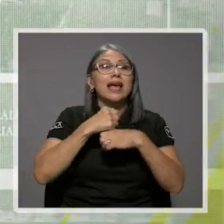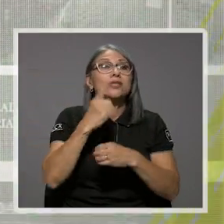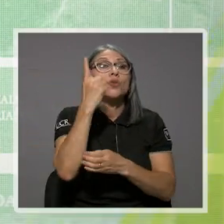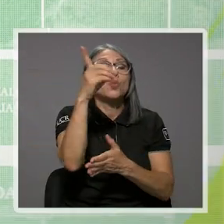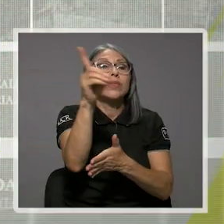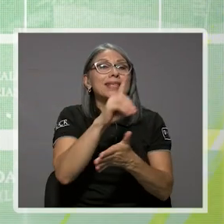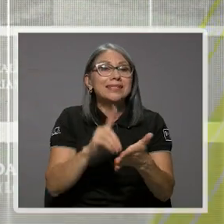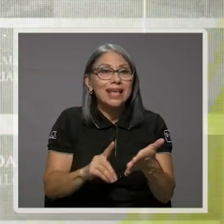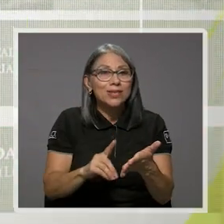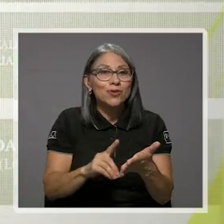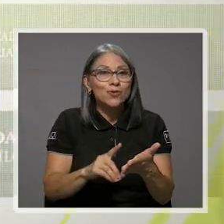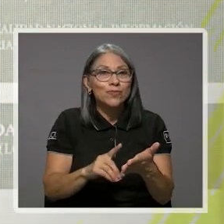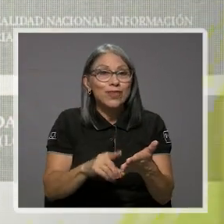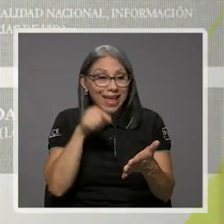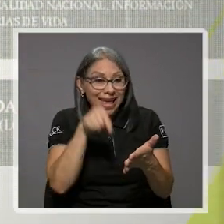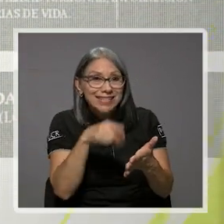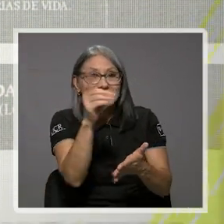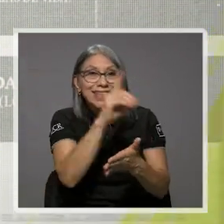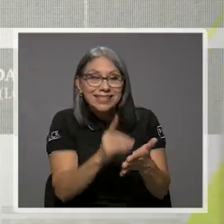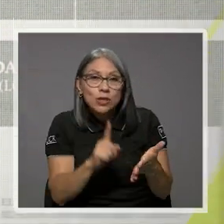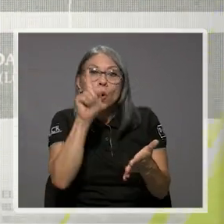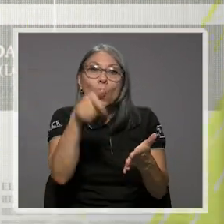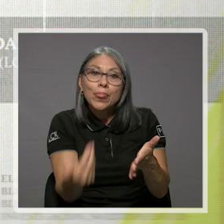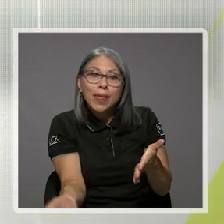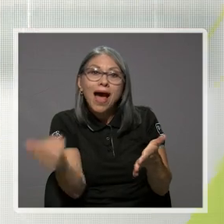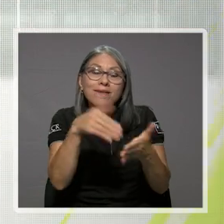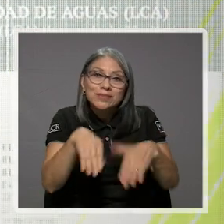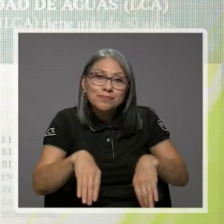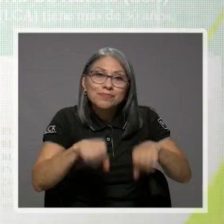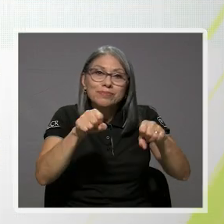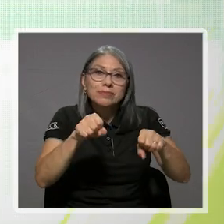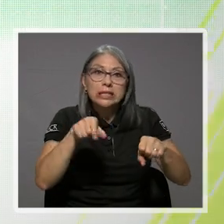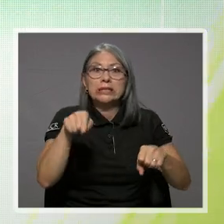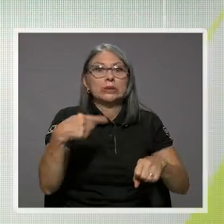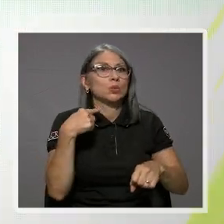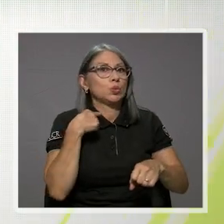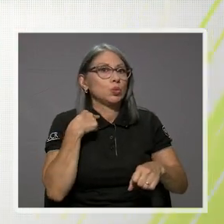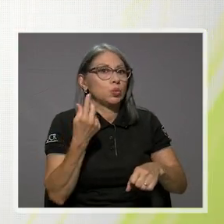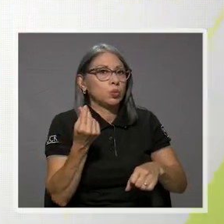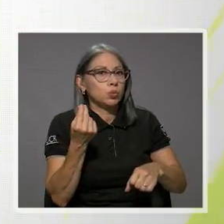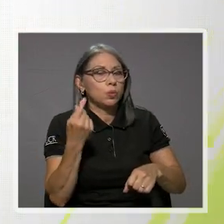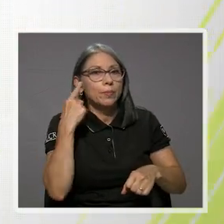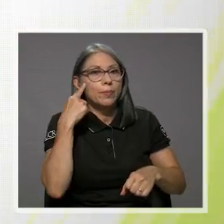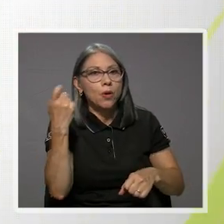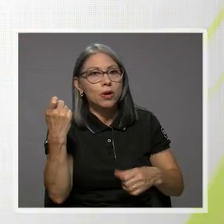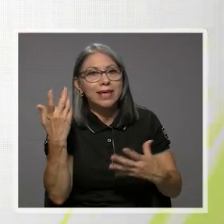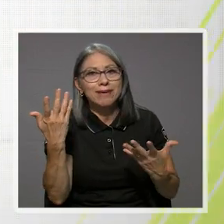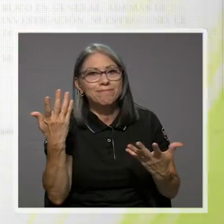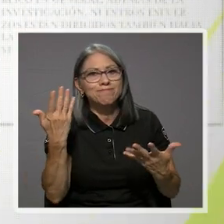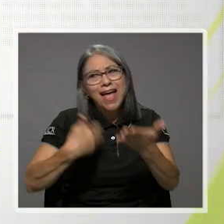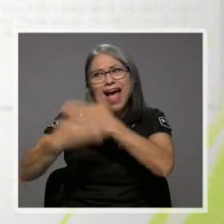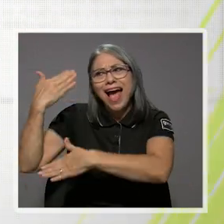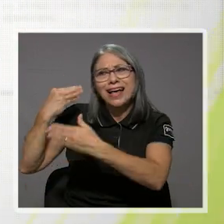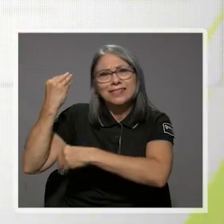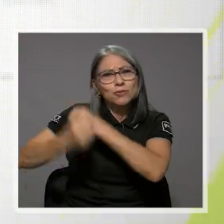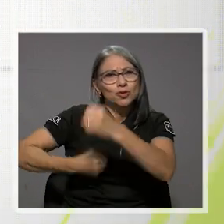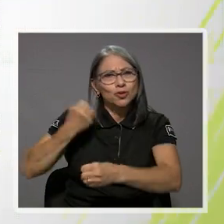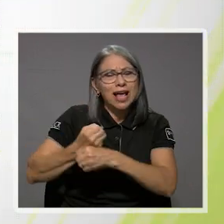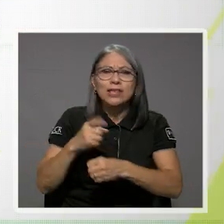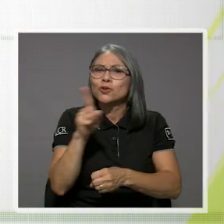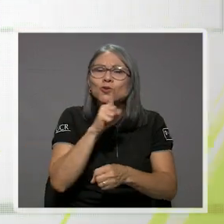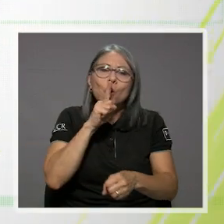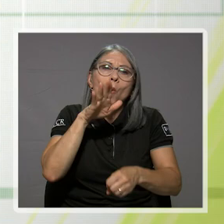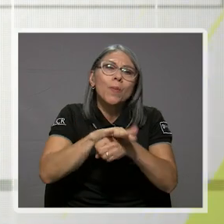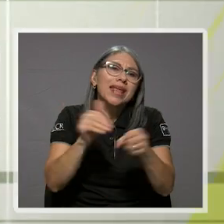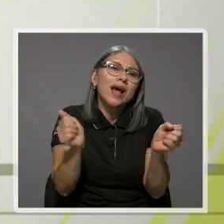diseño, por supuesto, retomar ese diseño costaba un montón de plata porque hace muchos años no